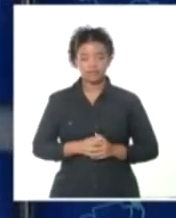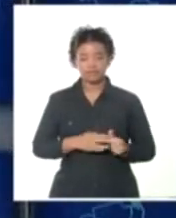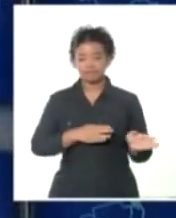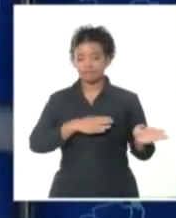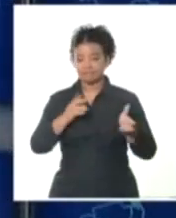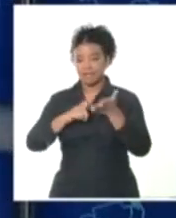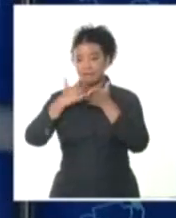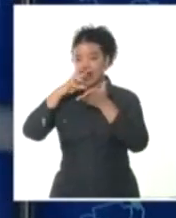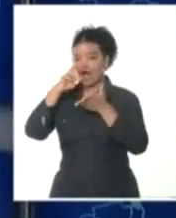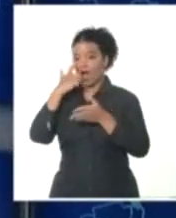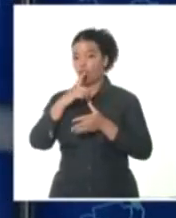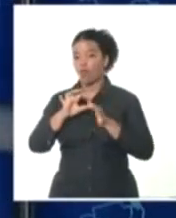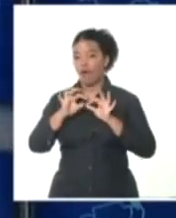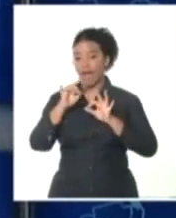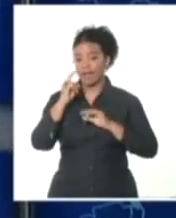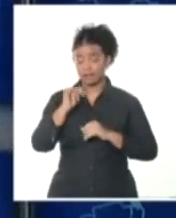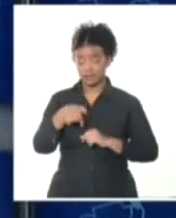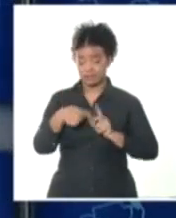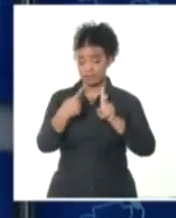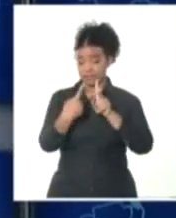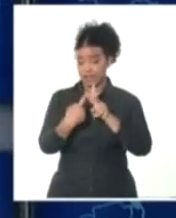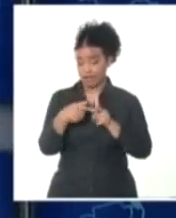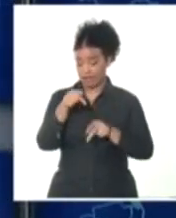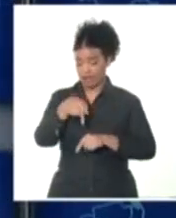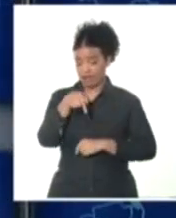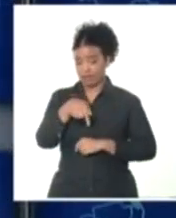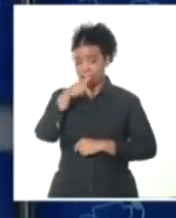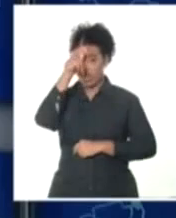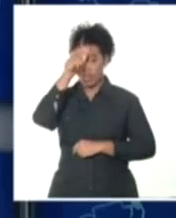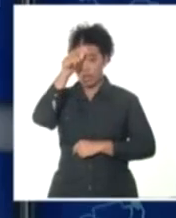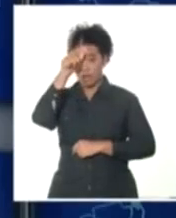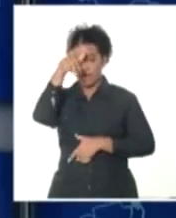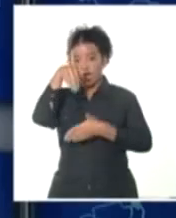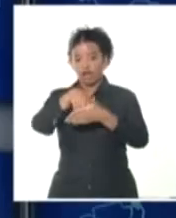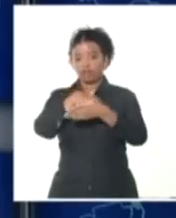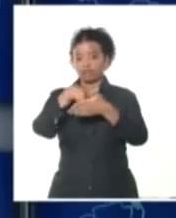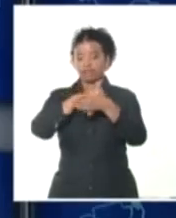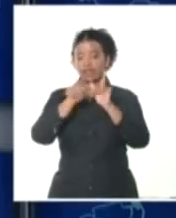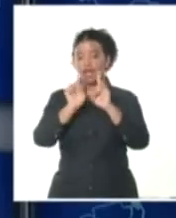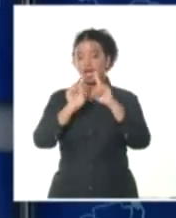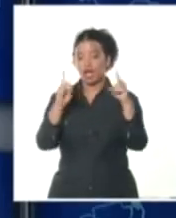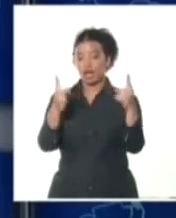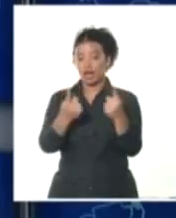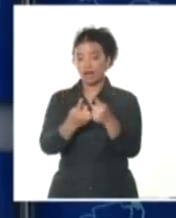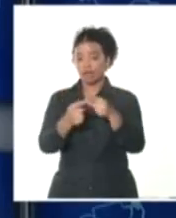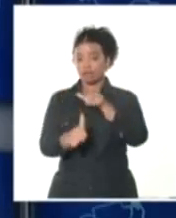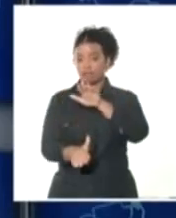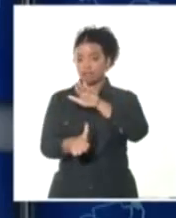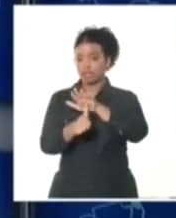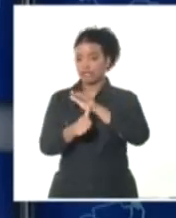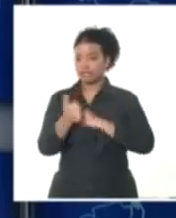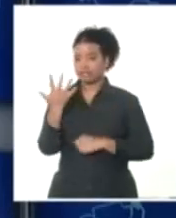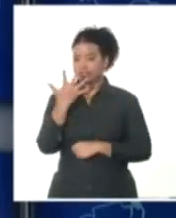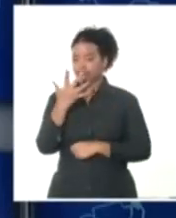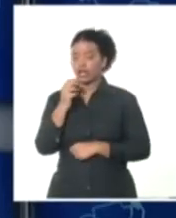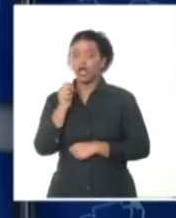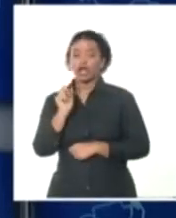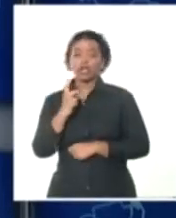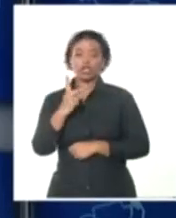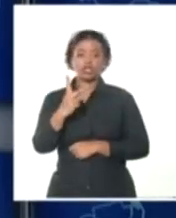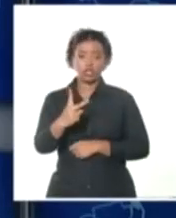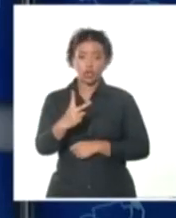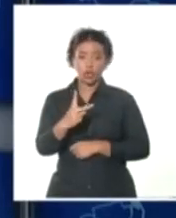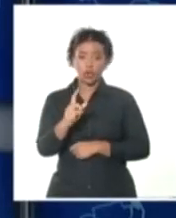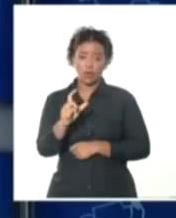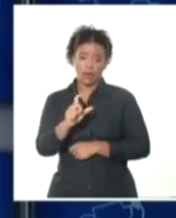realiza este domingo elecciones generales. La presidencia de este país sudamericano será disputada por dos candidatos procedentes